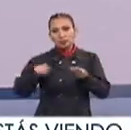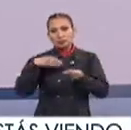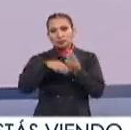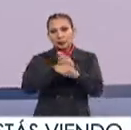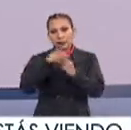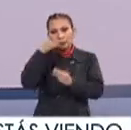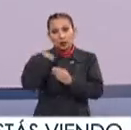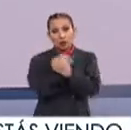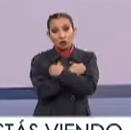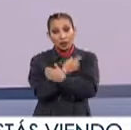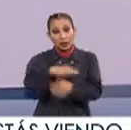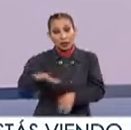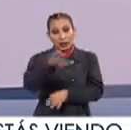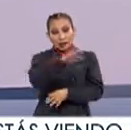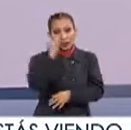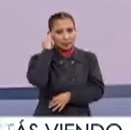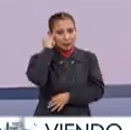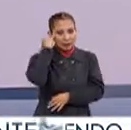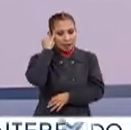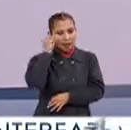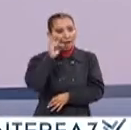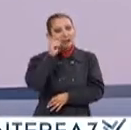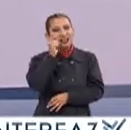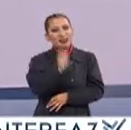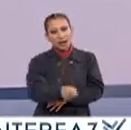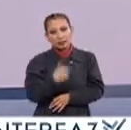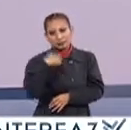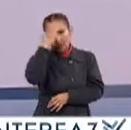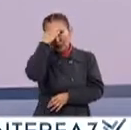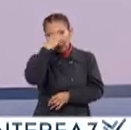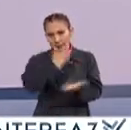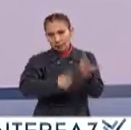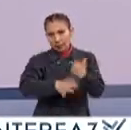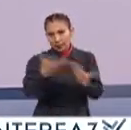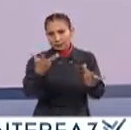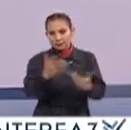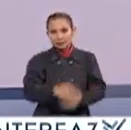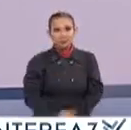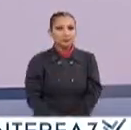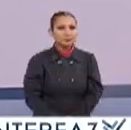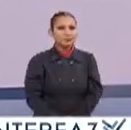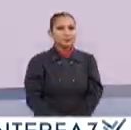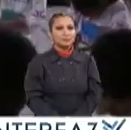Destinados a la educación de este sector Vamos a ver qué tipo de experiencias de éxito han generado